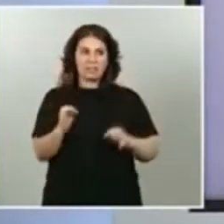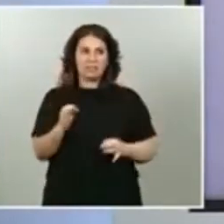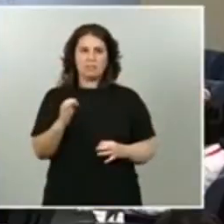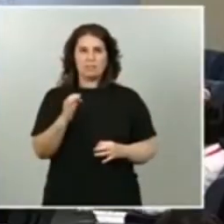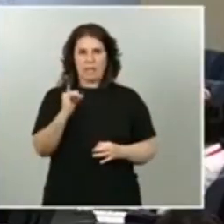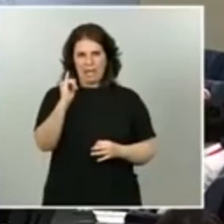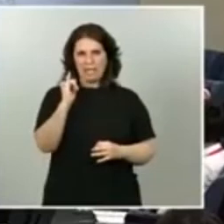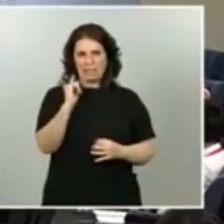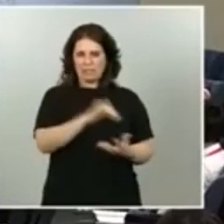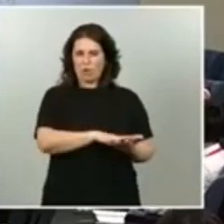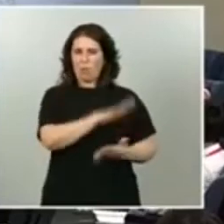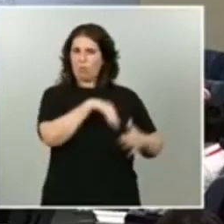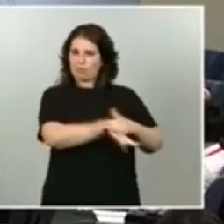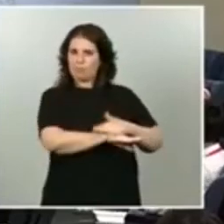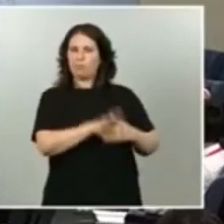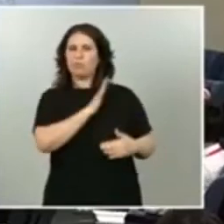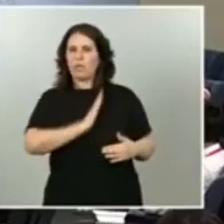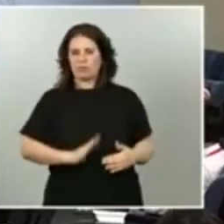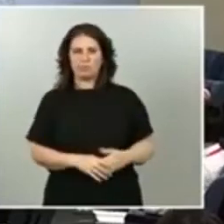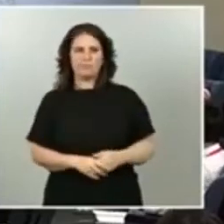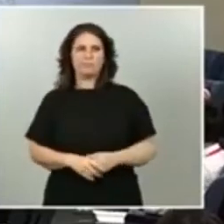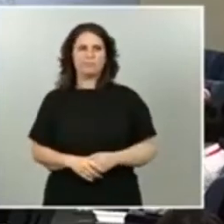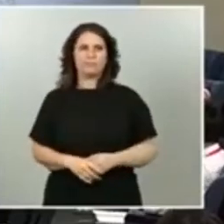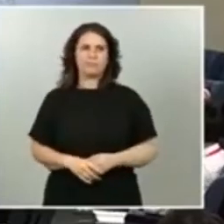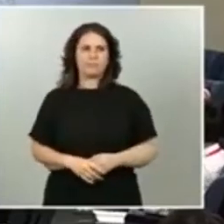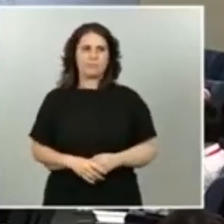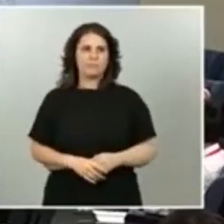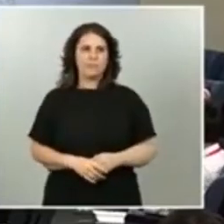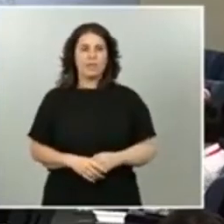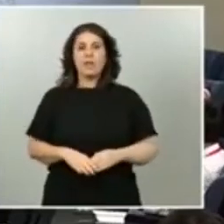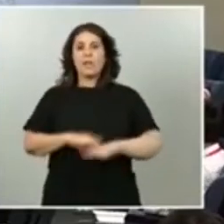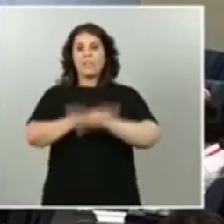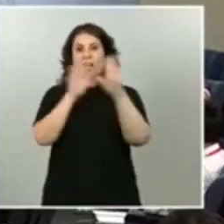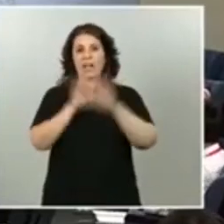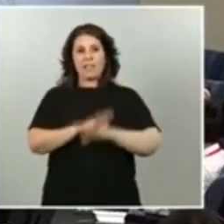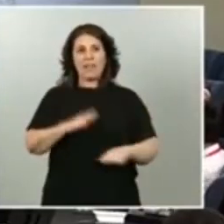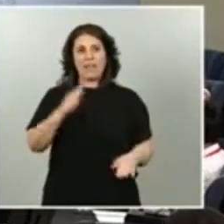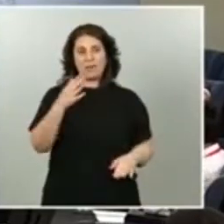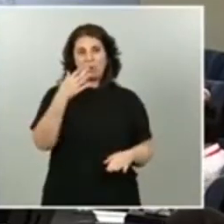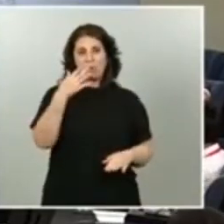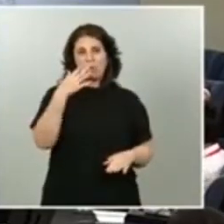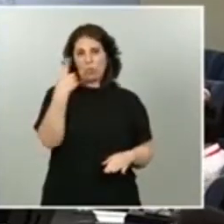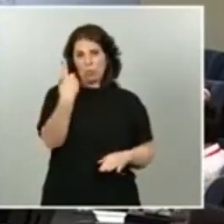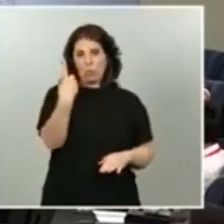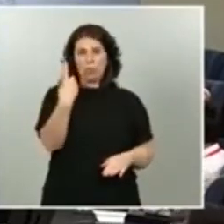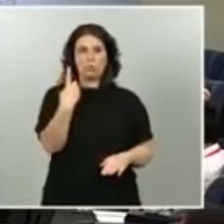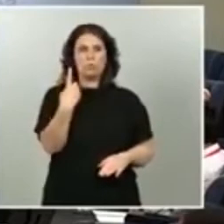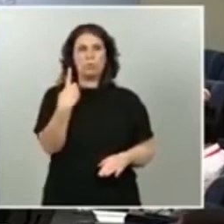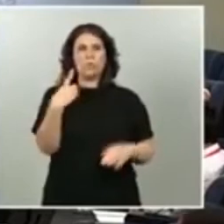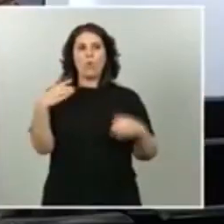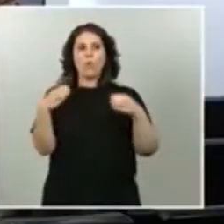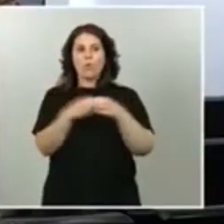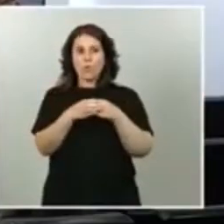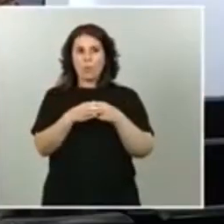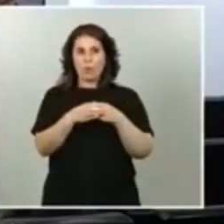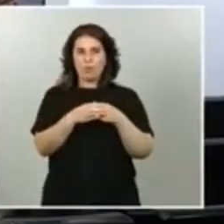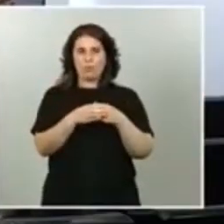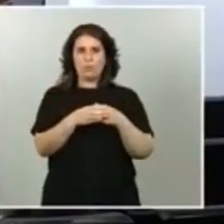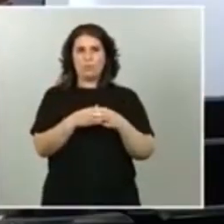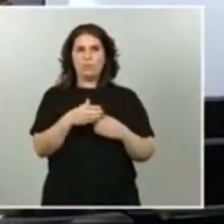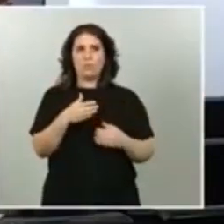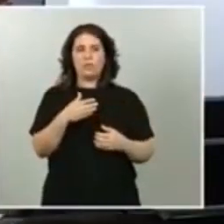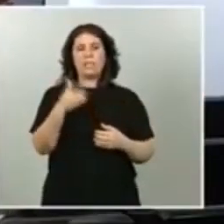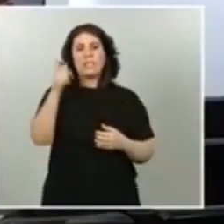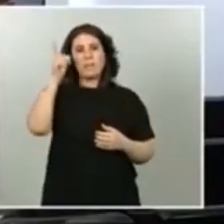ello vamos a finalizar con un turno de palabra de ese grupo de medios que no pueden venir físicamente es el faro de Melilla quien toma